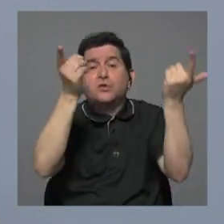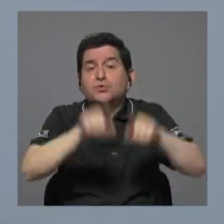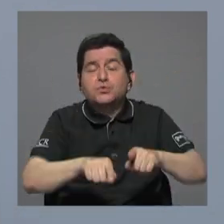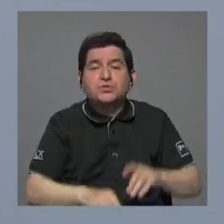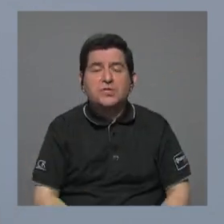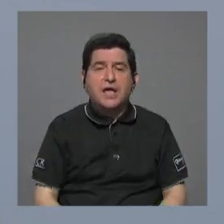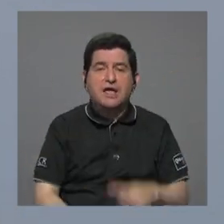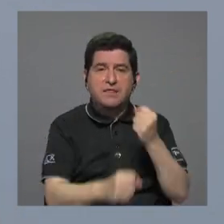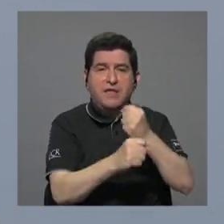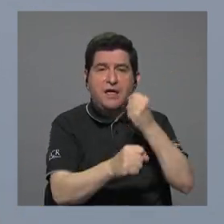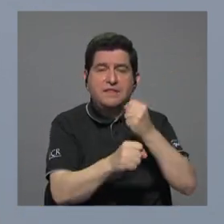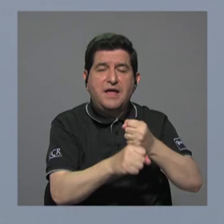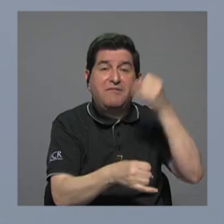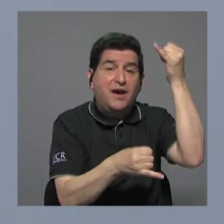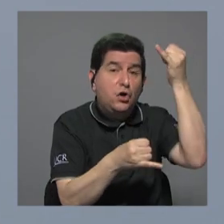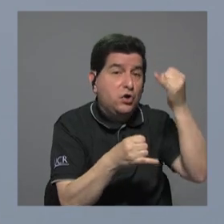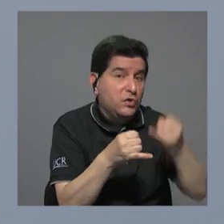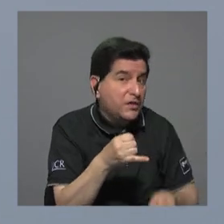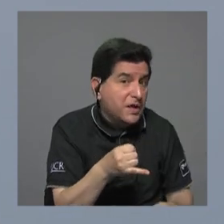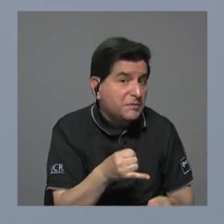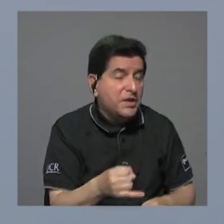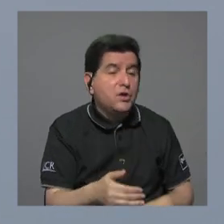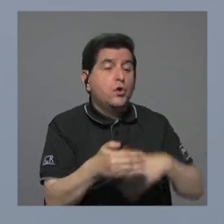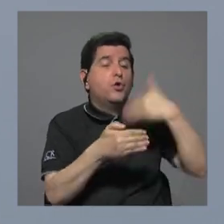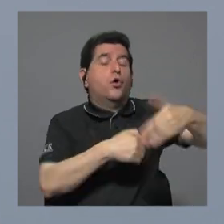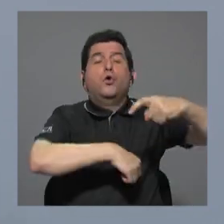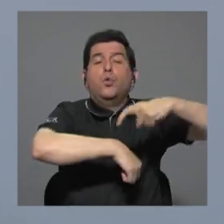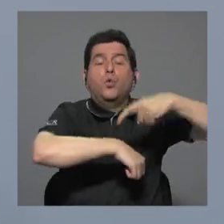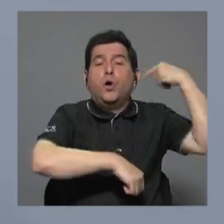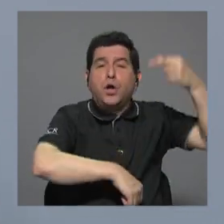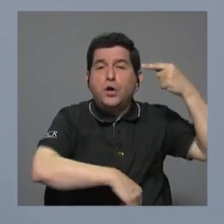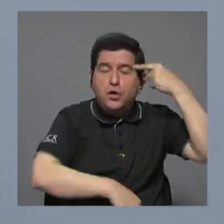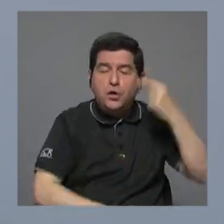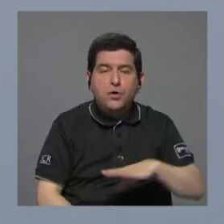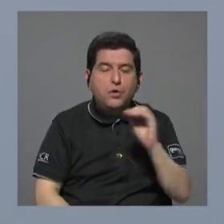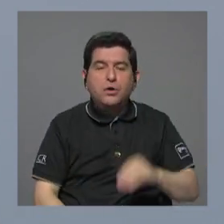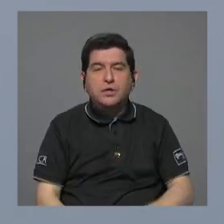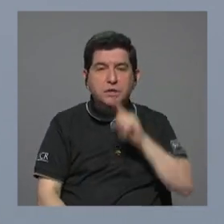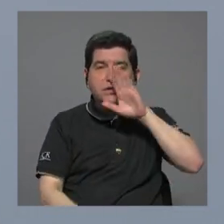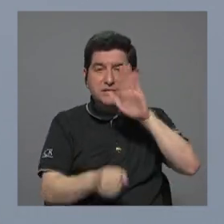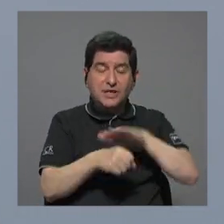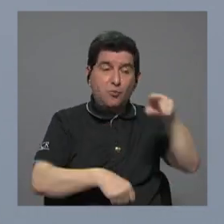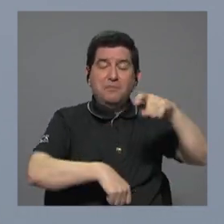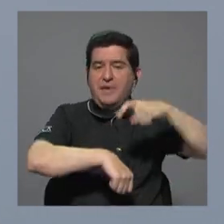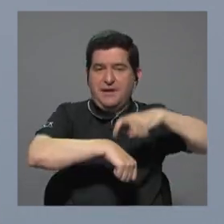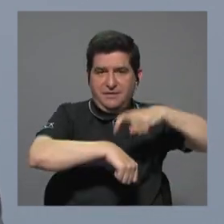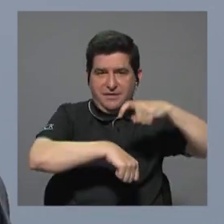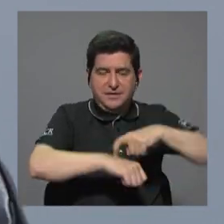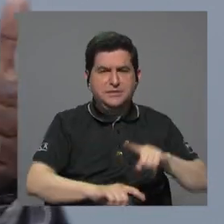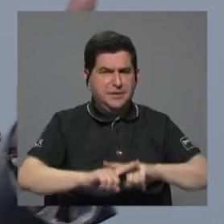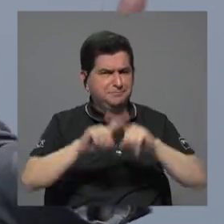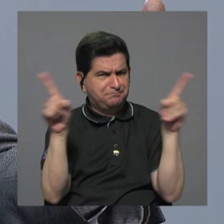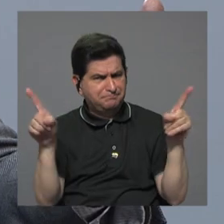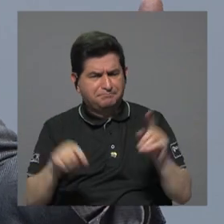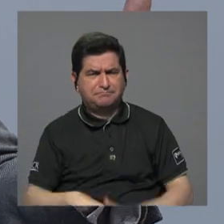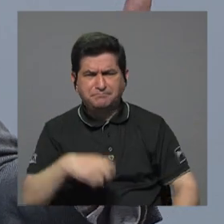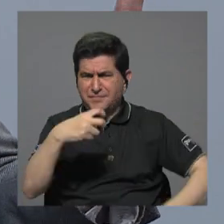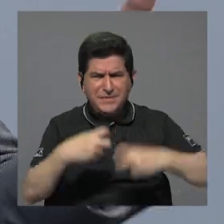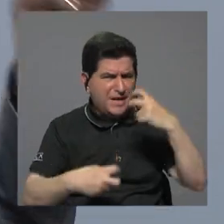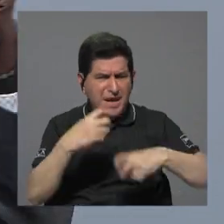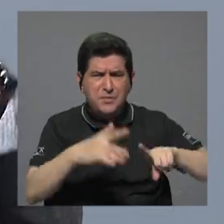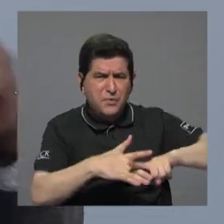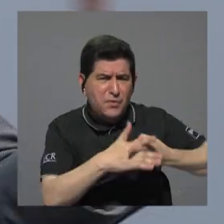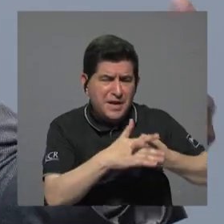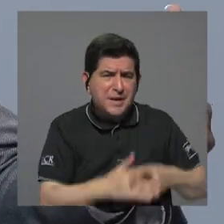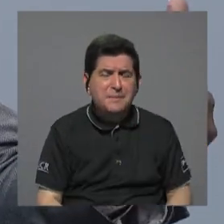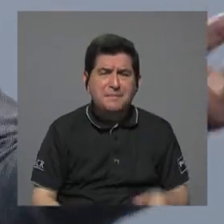la obra se finalizó en otro periodo y se materializa en ese otro periodo pero el problema nace